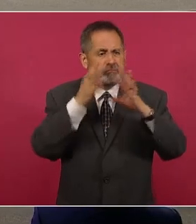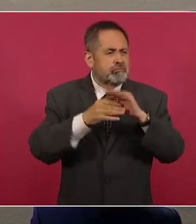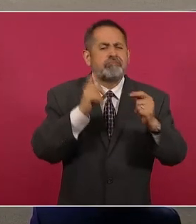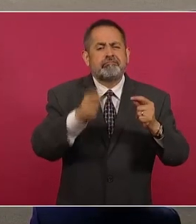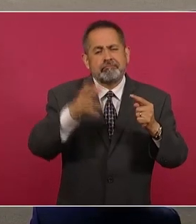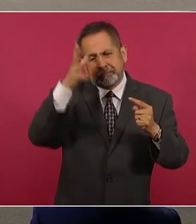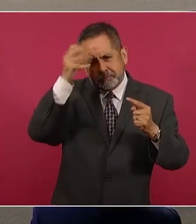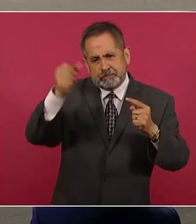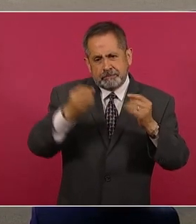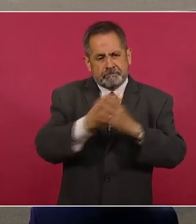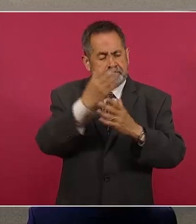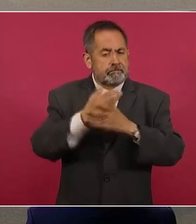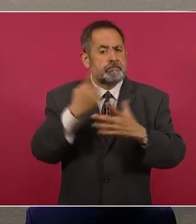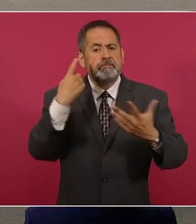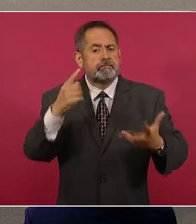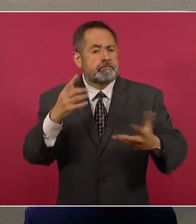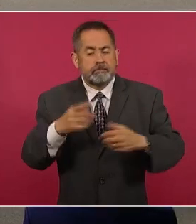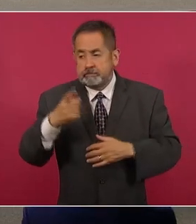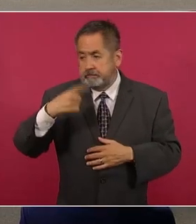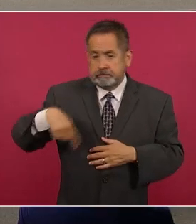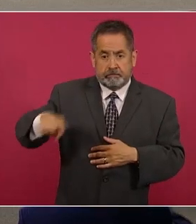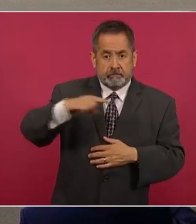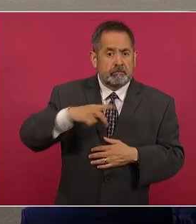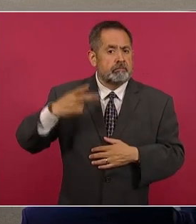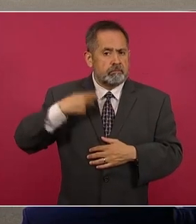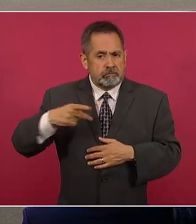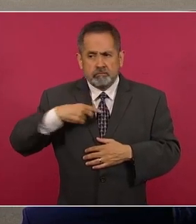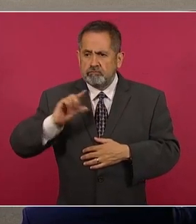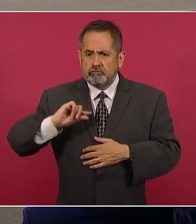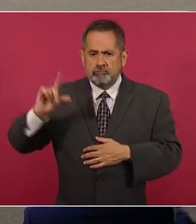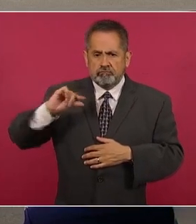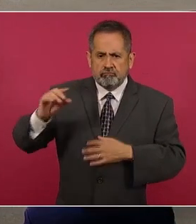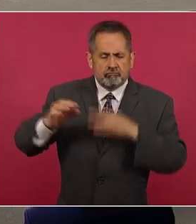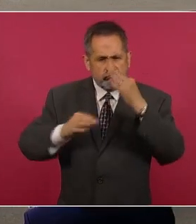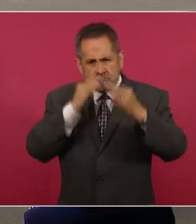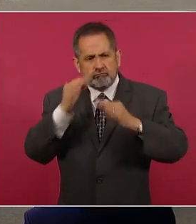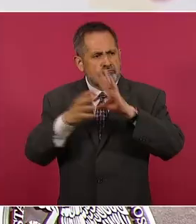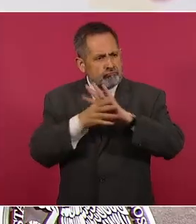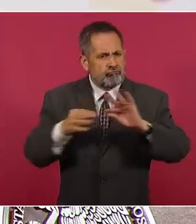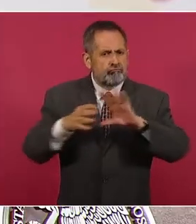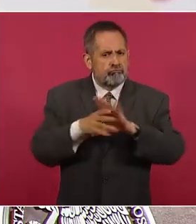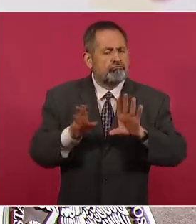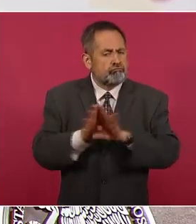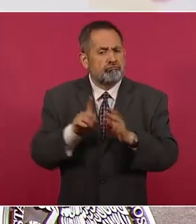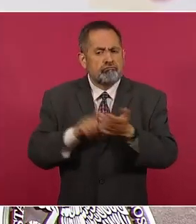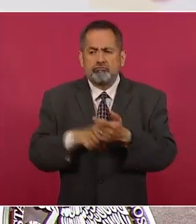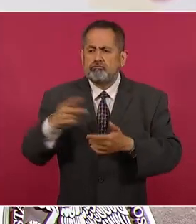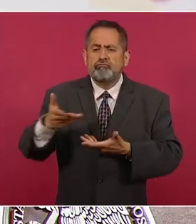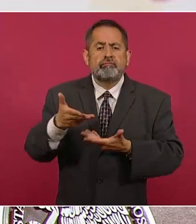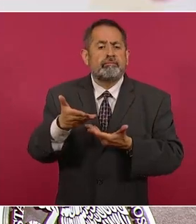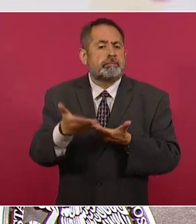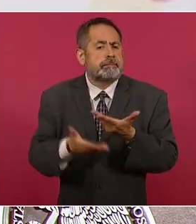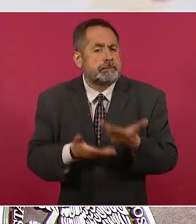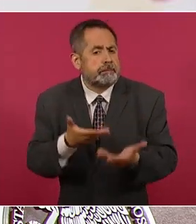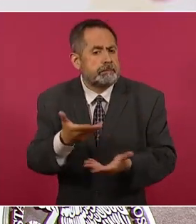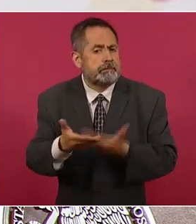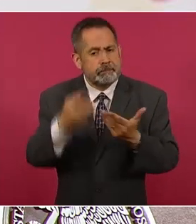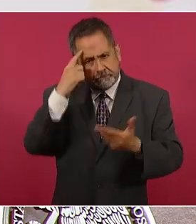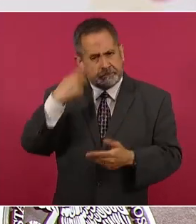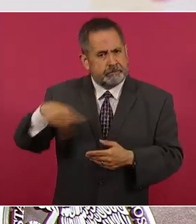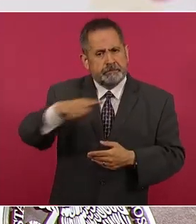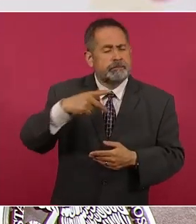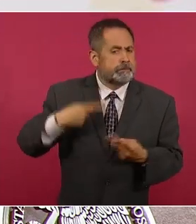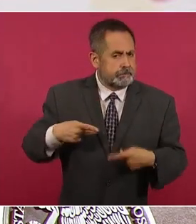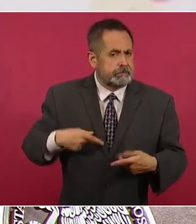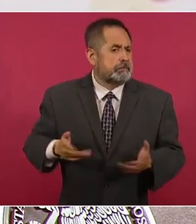que las autoridades puedan difundir actividades relacionadas con servicios públicos y aquella